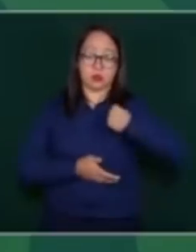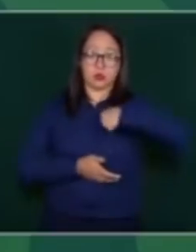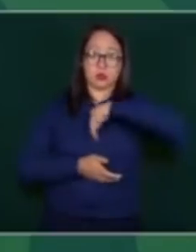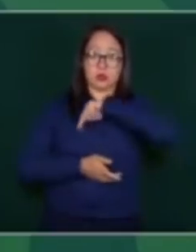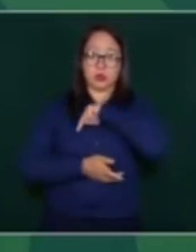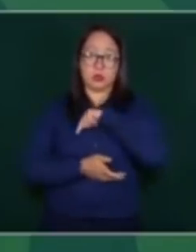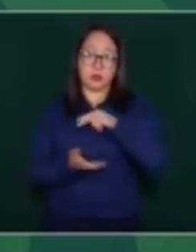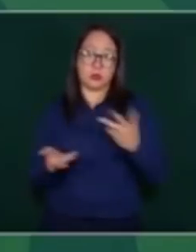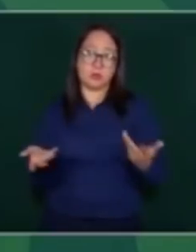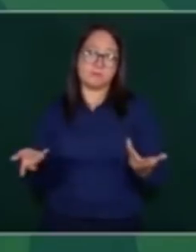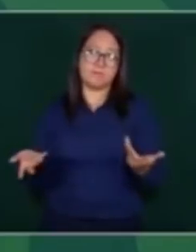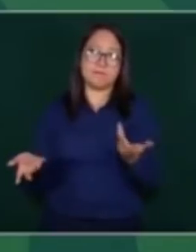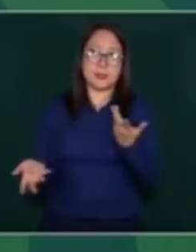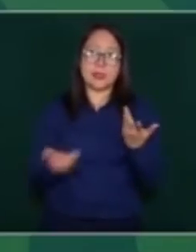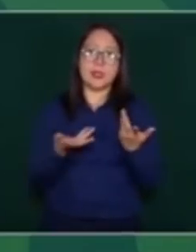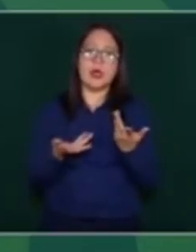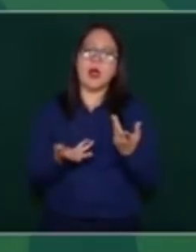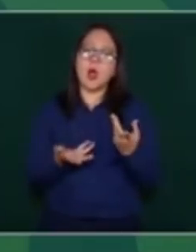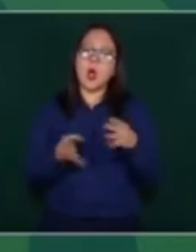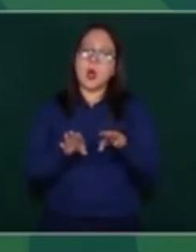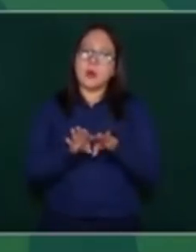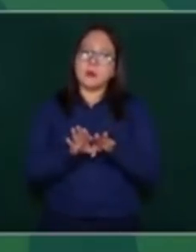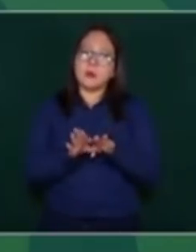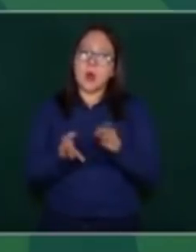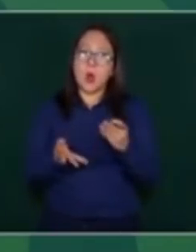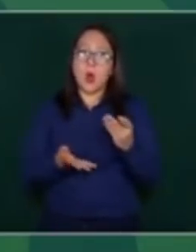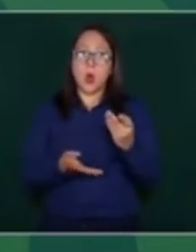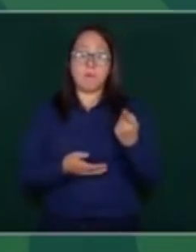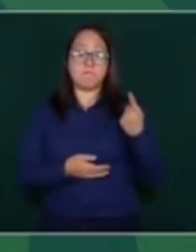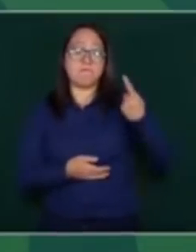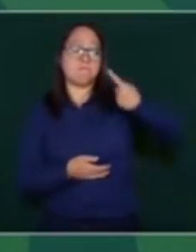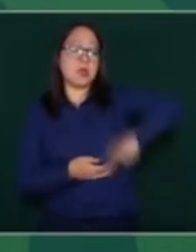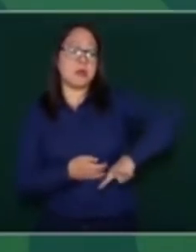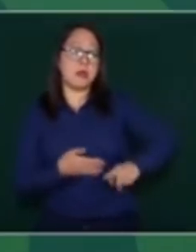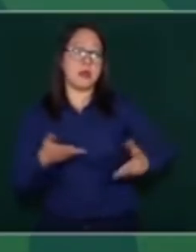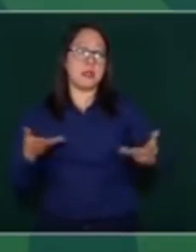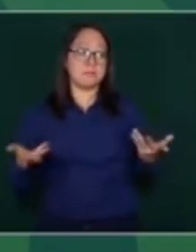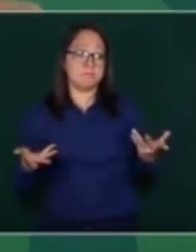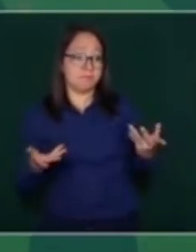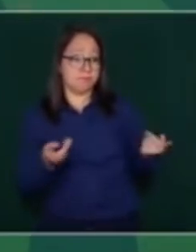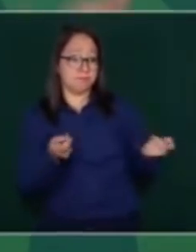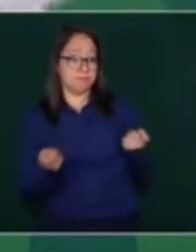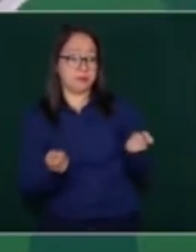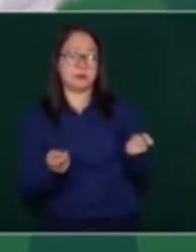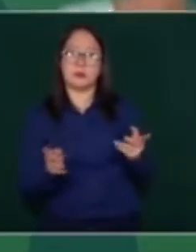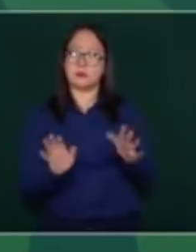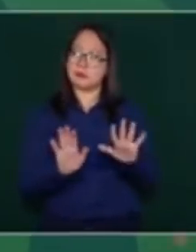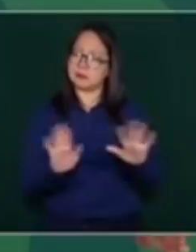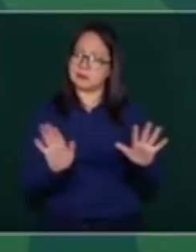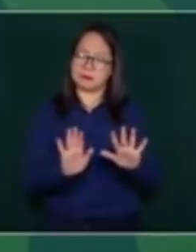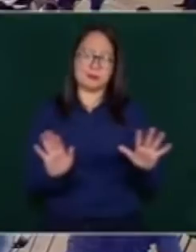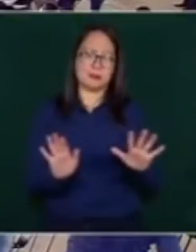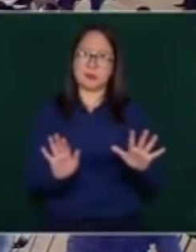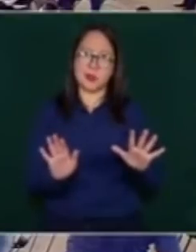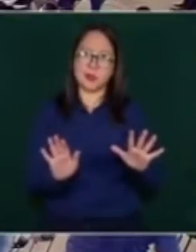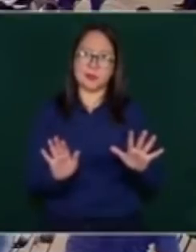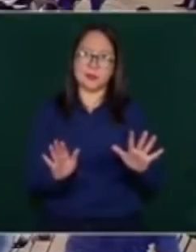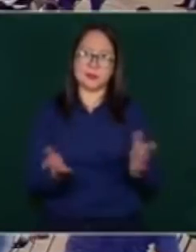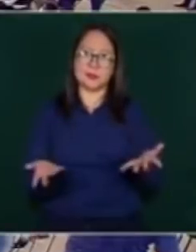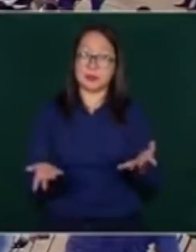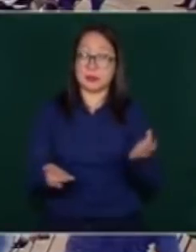autoridad, porque podríamos decir